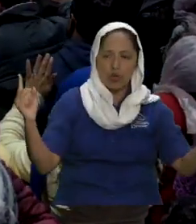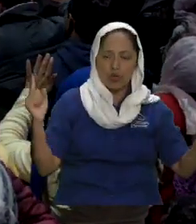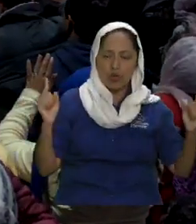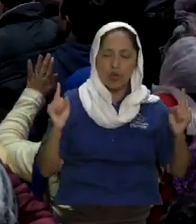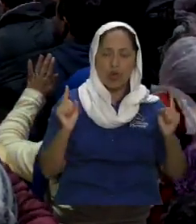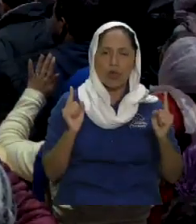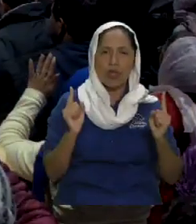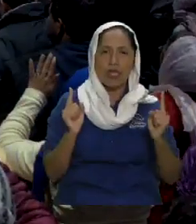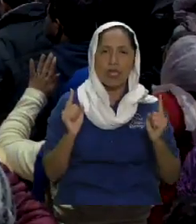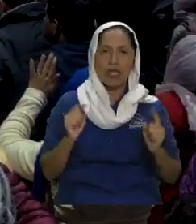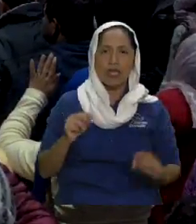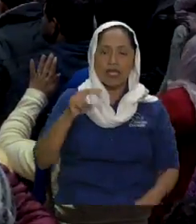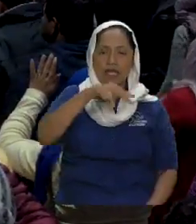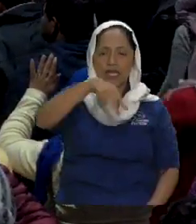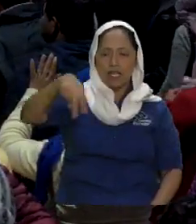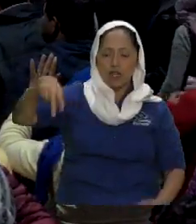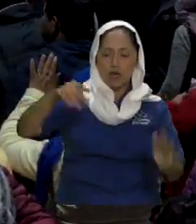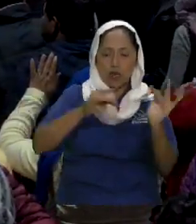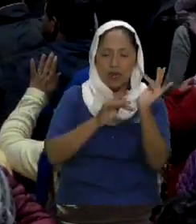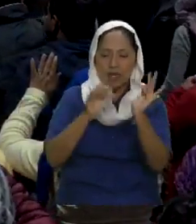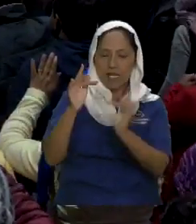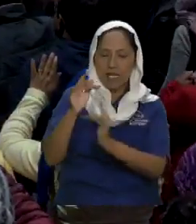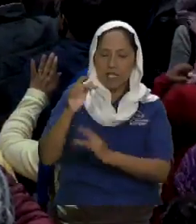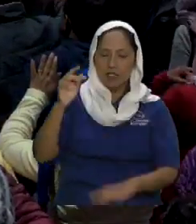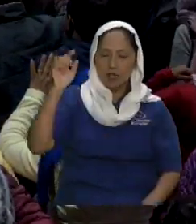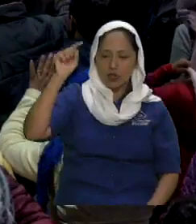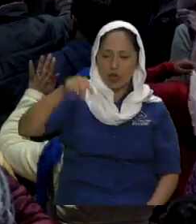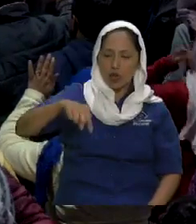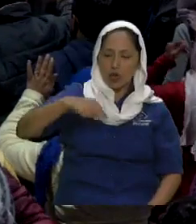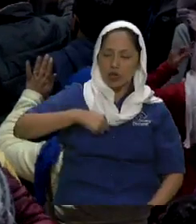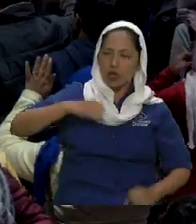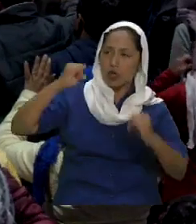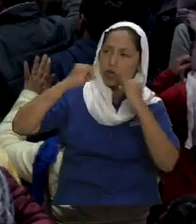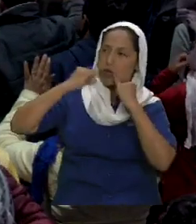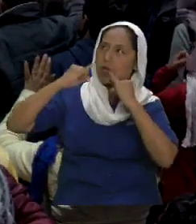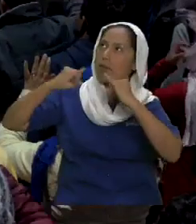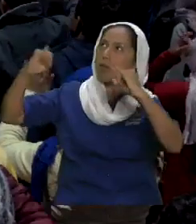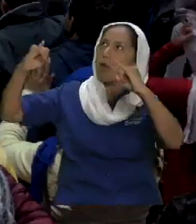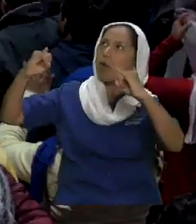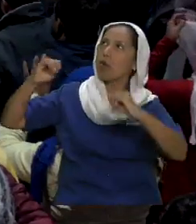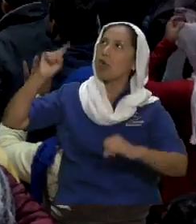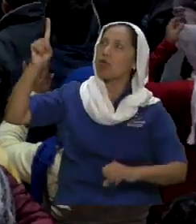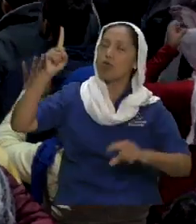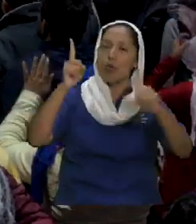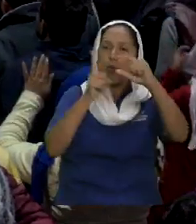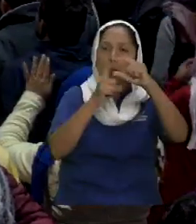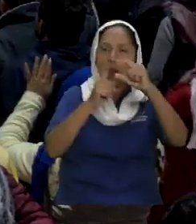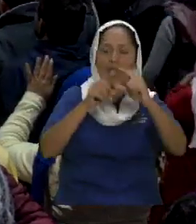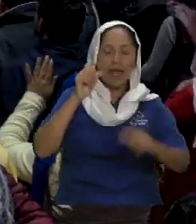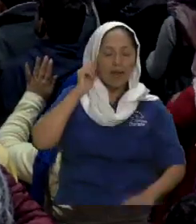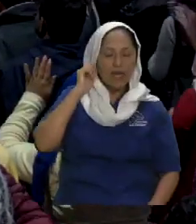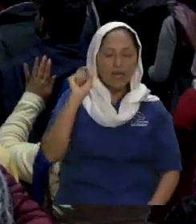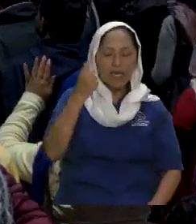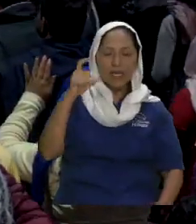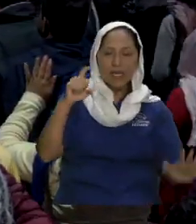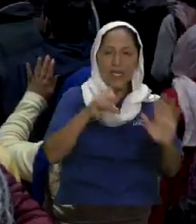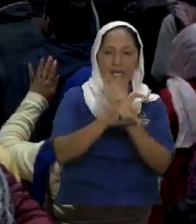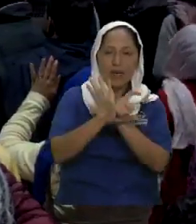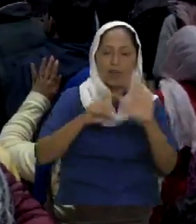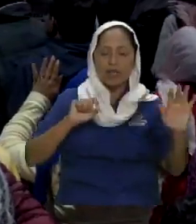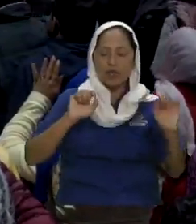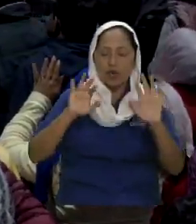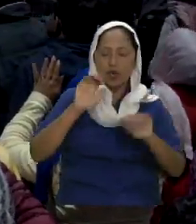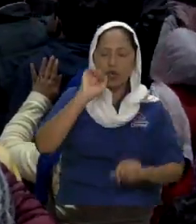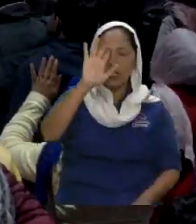en el nombre de Jesús estoy invocando tu palabra Génesis capítulo 15 no temas porque